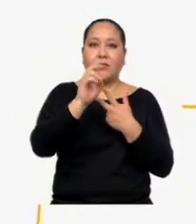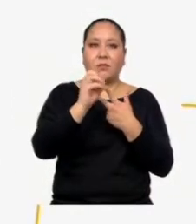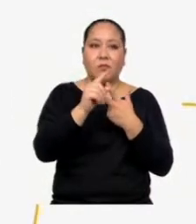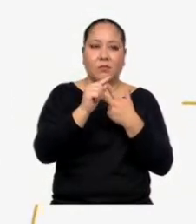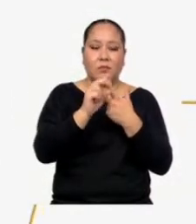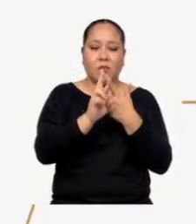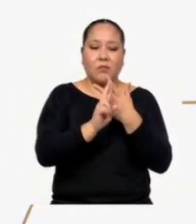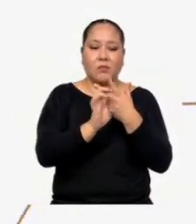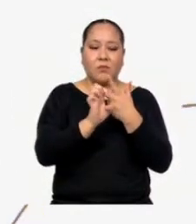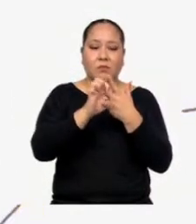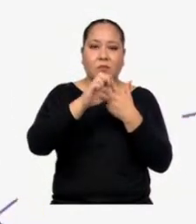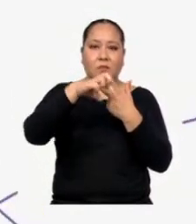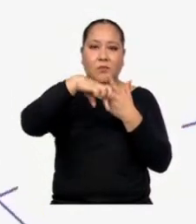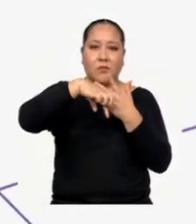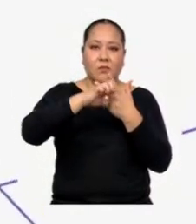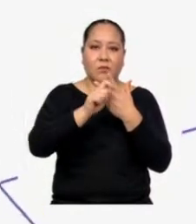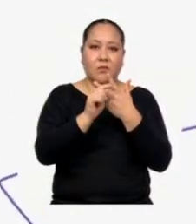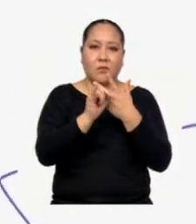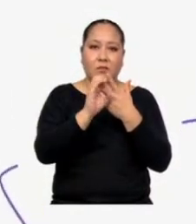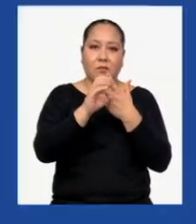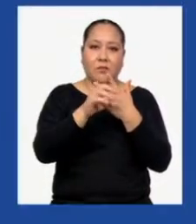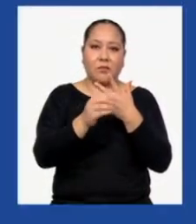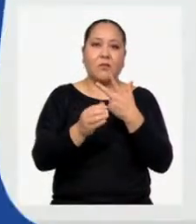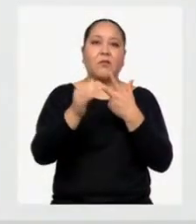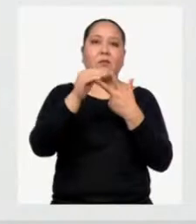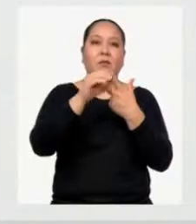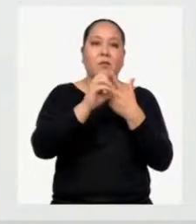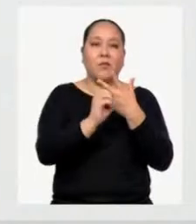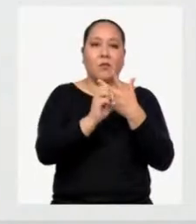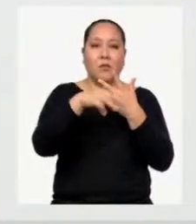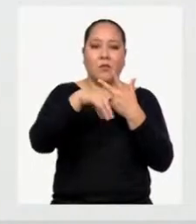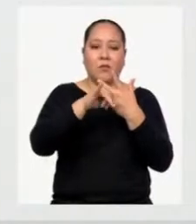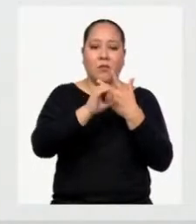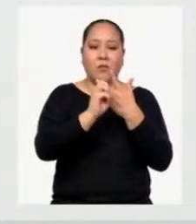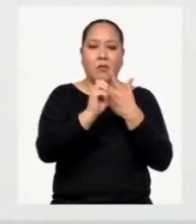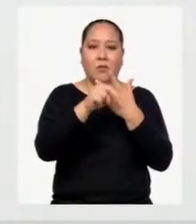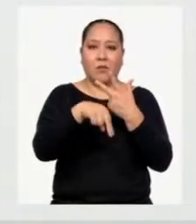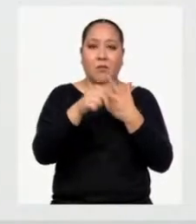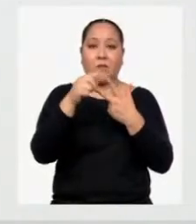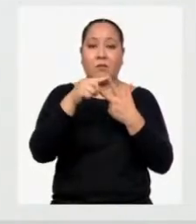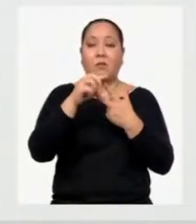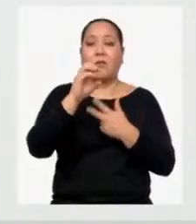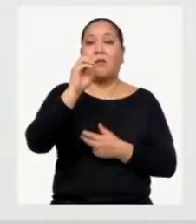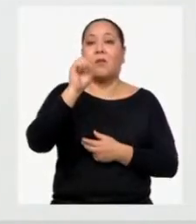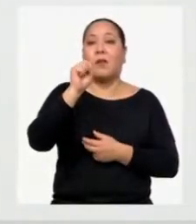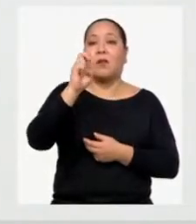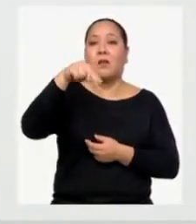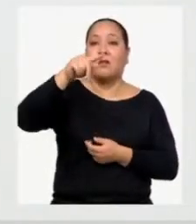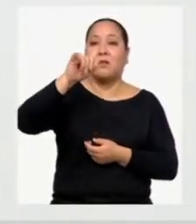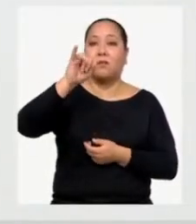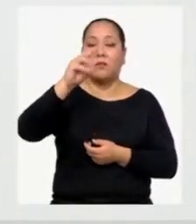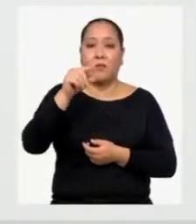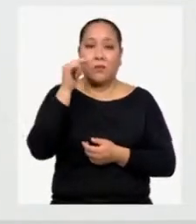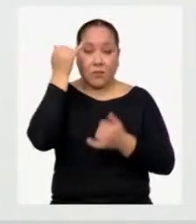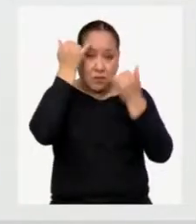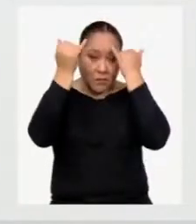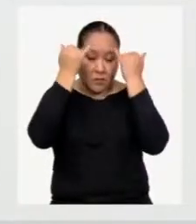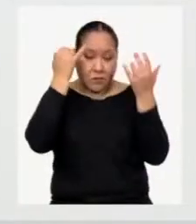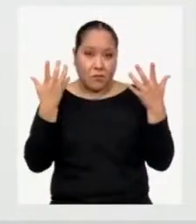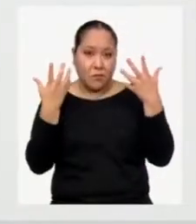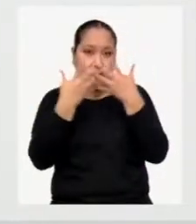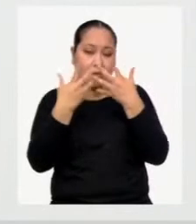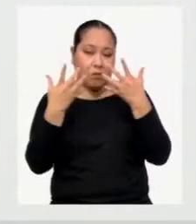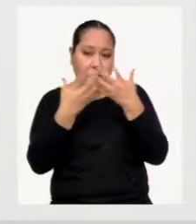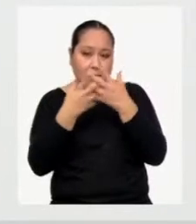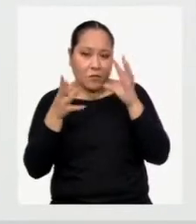repetición Y a la omisión de información En cuanto al sentido Las ideas del texto deben estar relacionadas